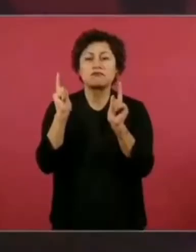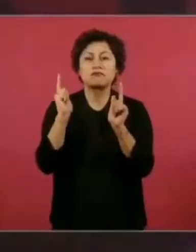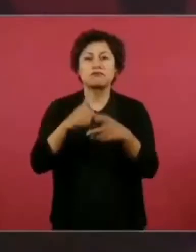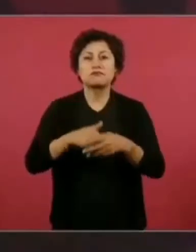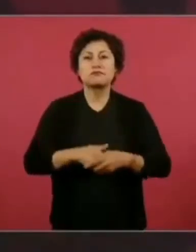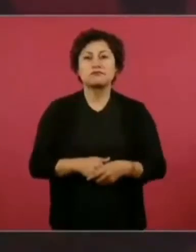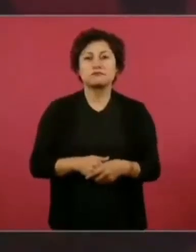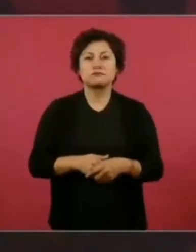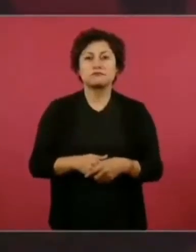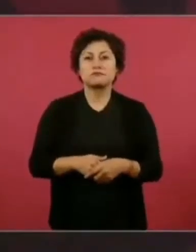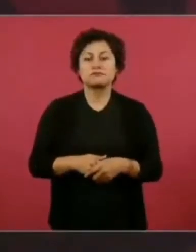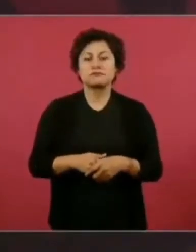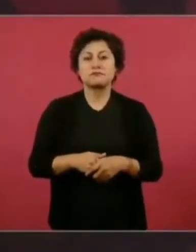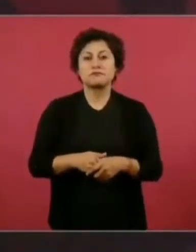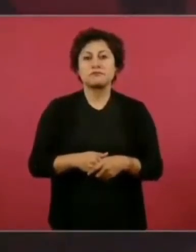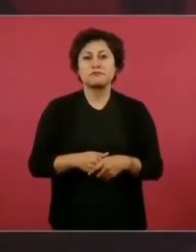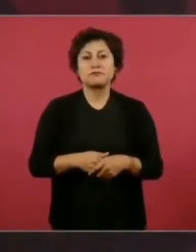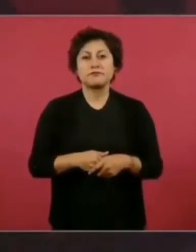drogarse.